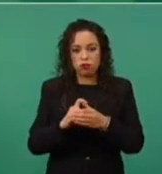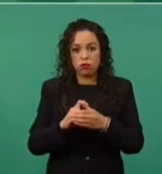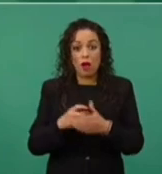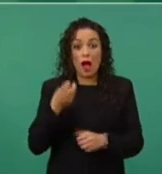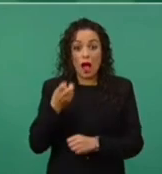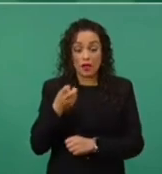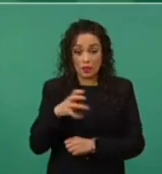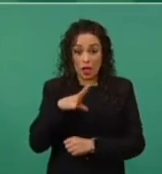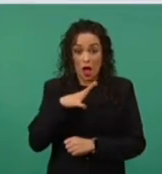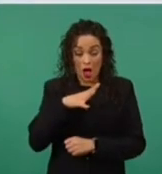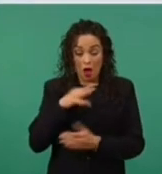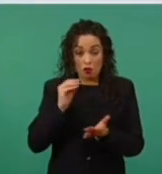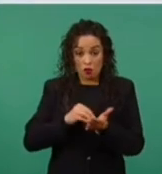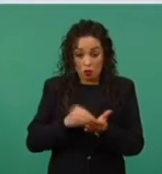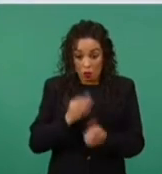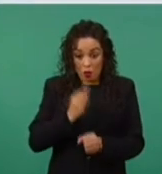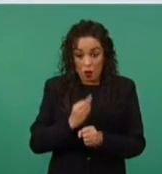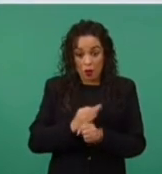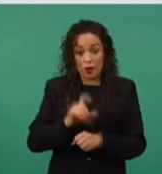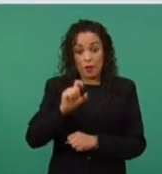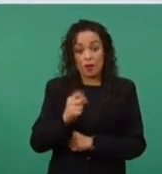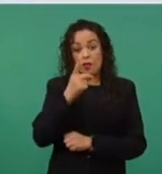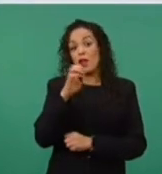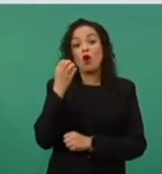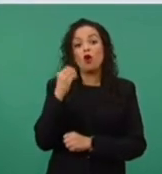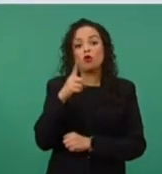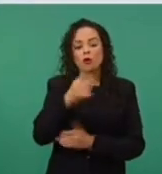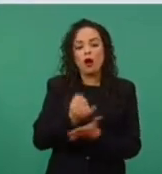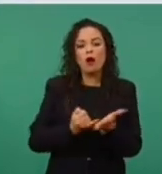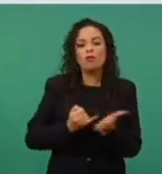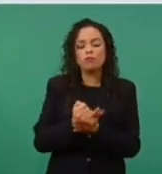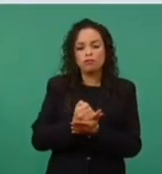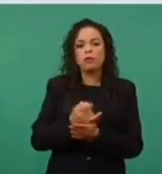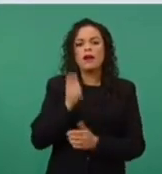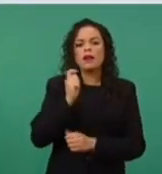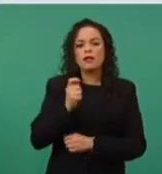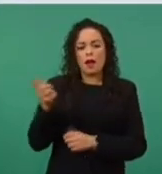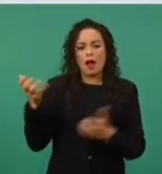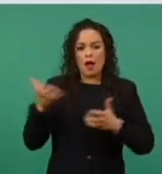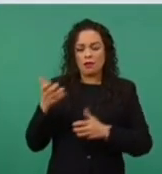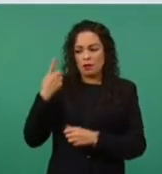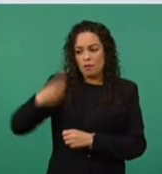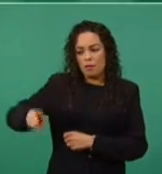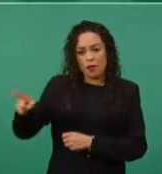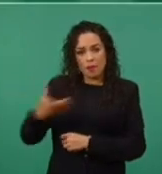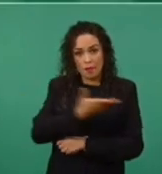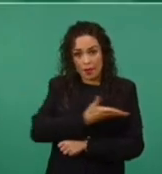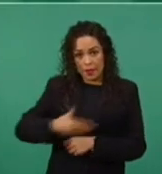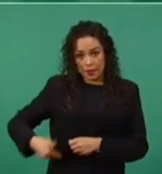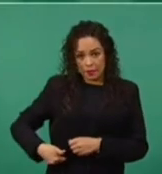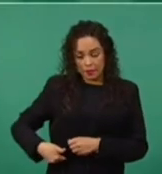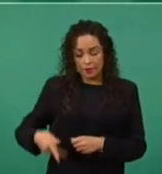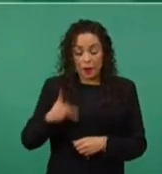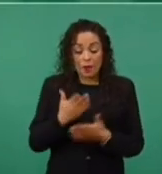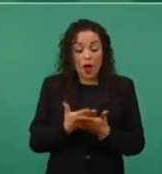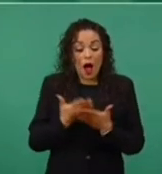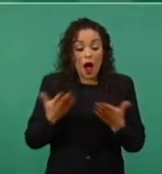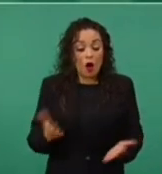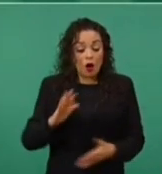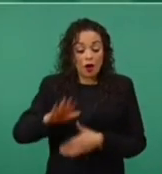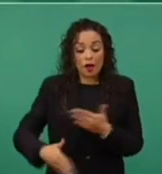vigente, 22 de octubre es un decreto del presidente. Pero ahora en esta ley, en esta iniciativa de reforma a la ley de